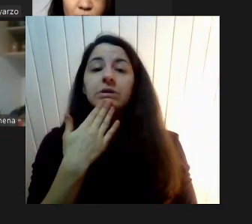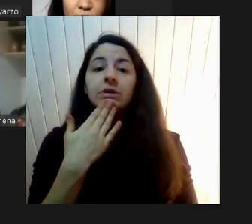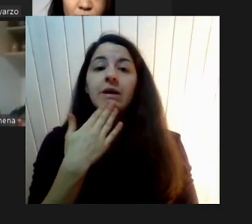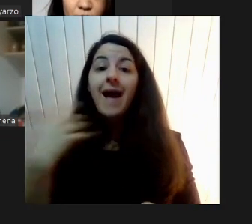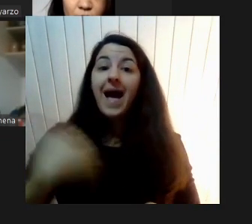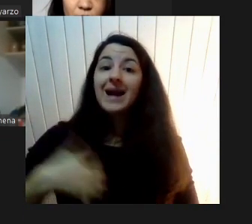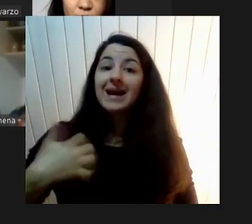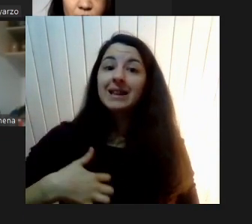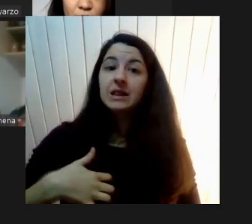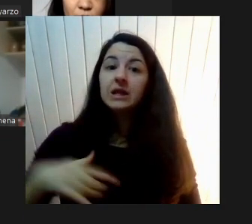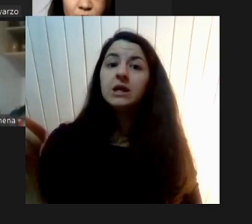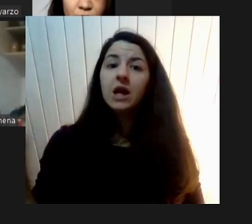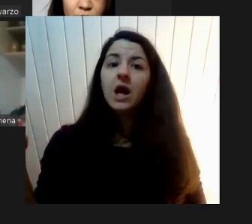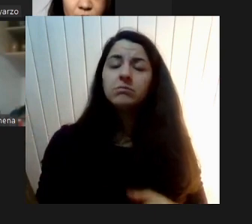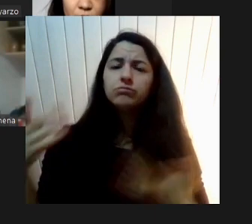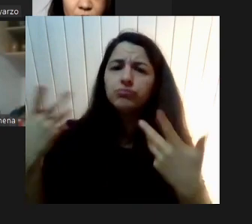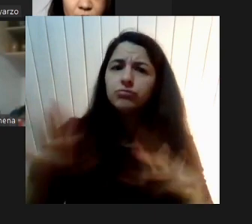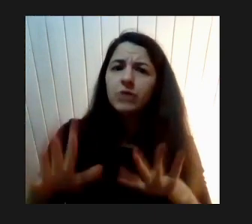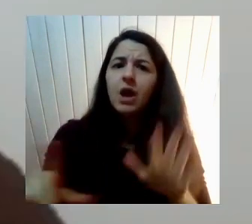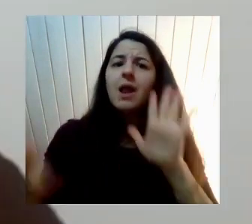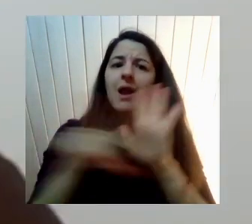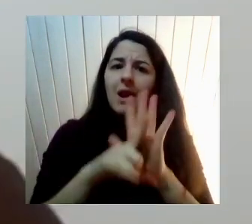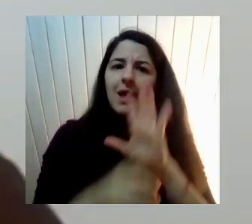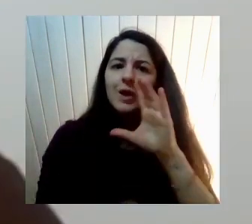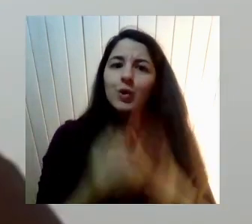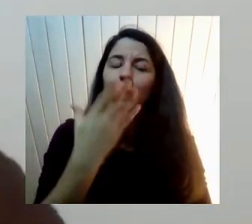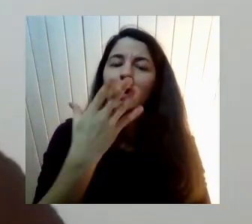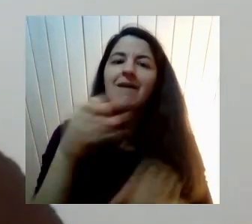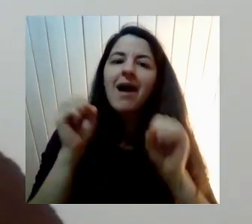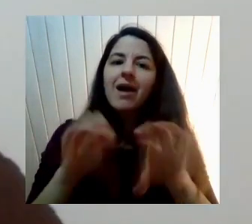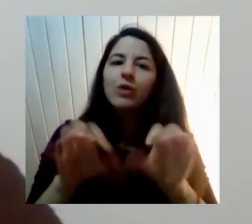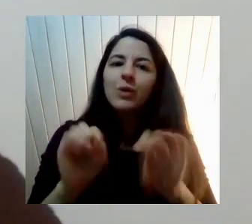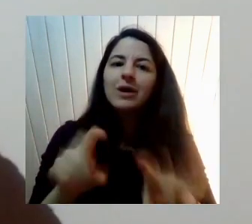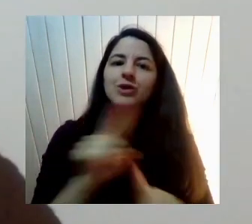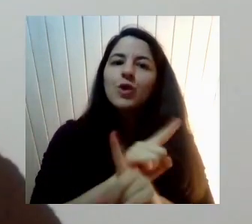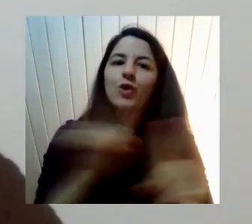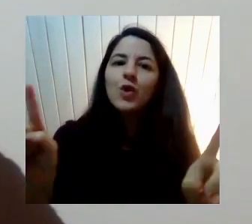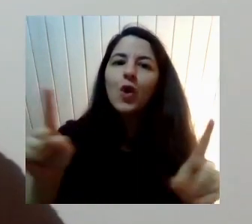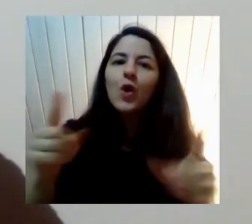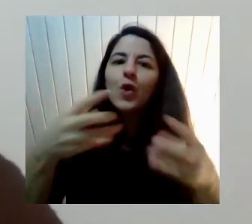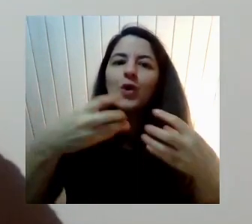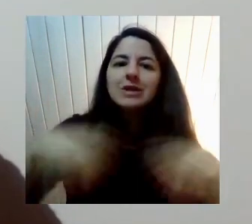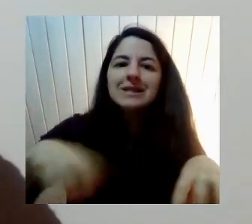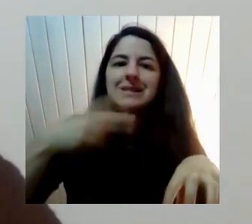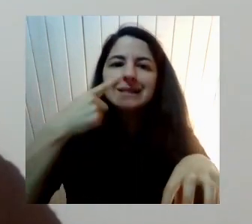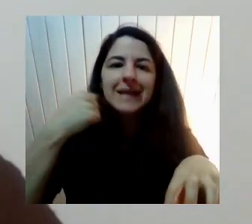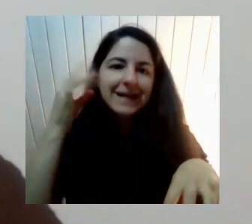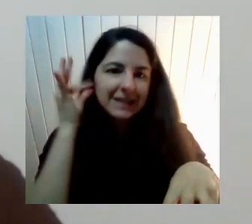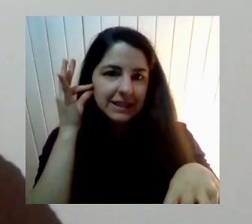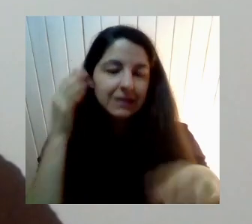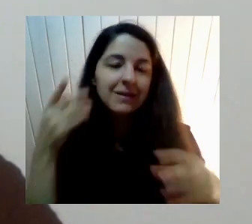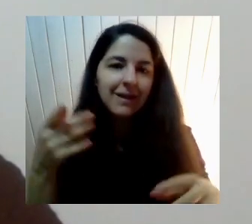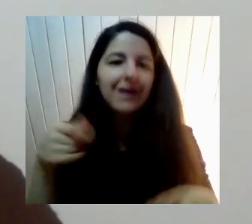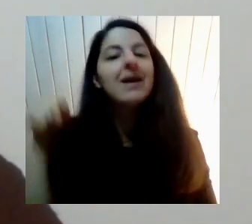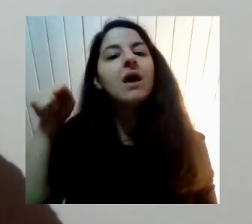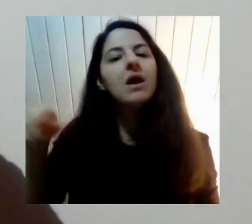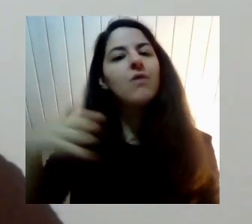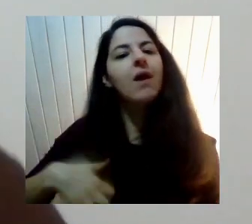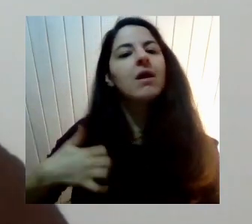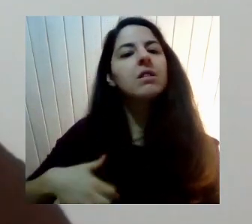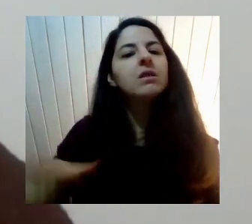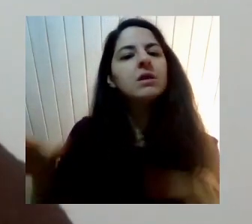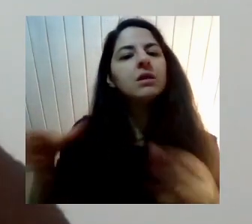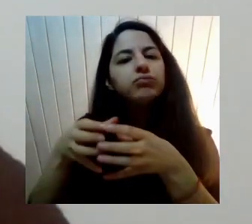Que fue comprender Que toda educación Es sexual De alguna manera manera Cuando uno Entra a la educación Desde el jardín